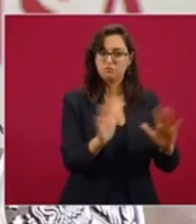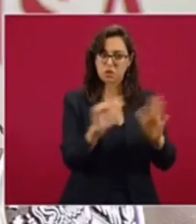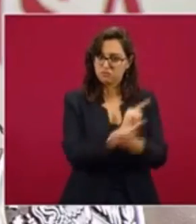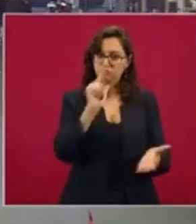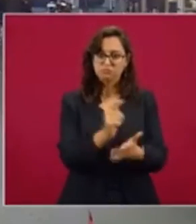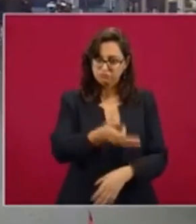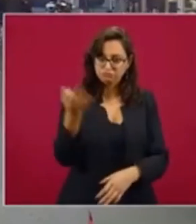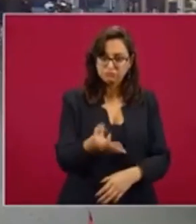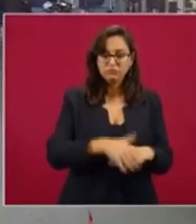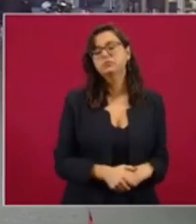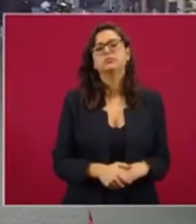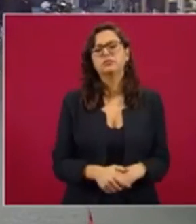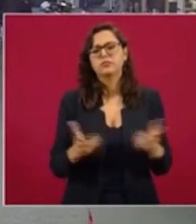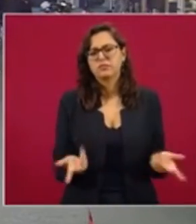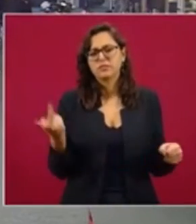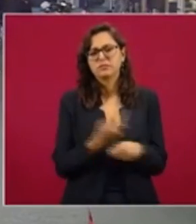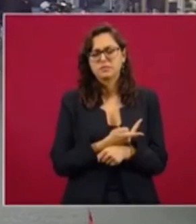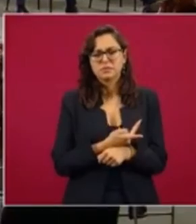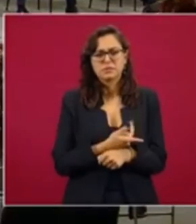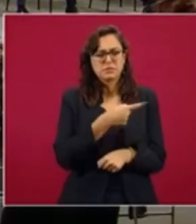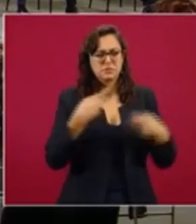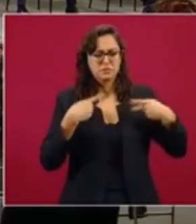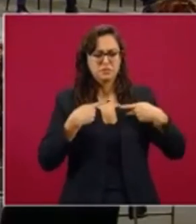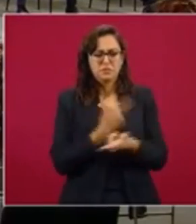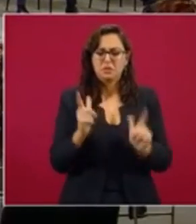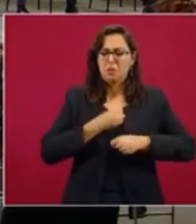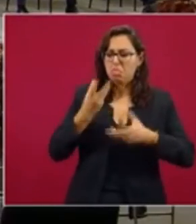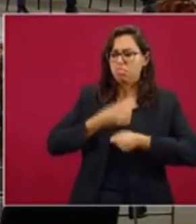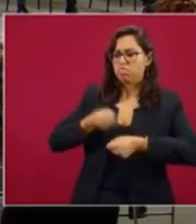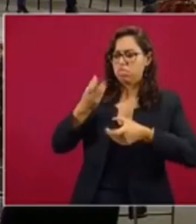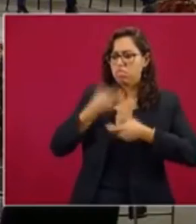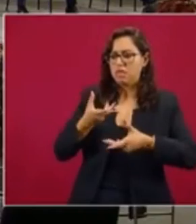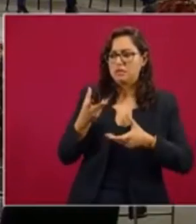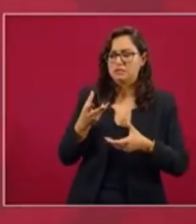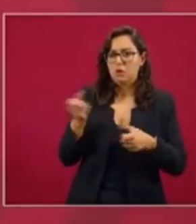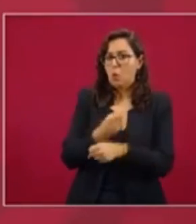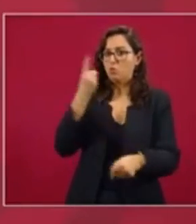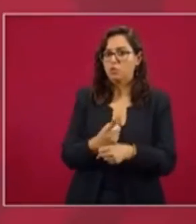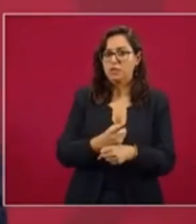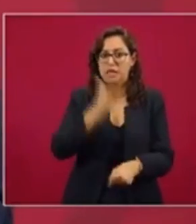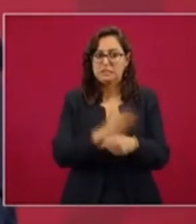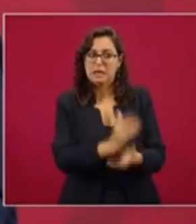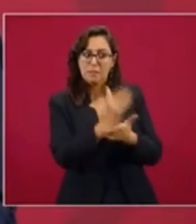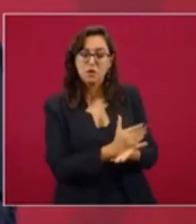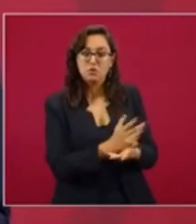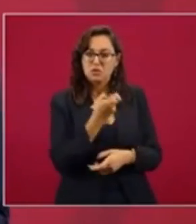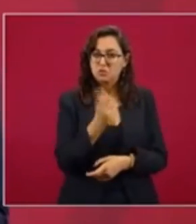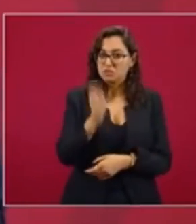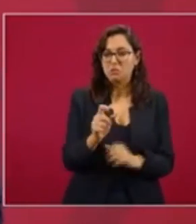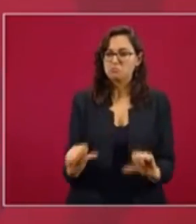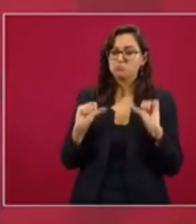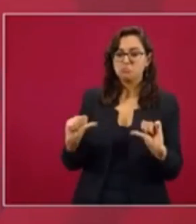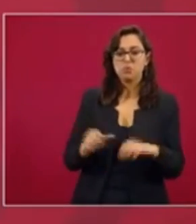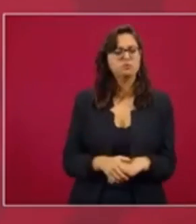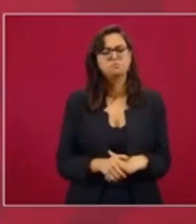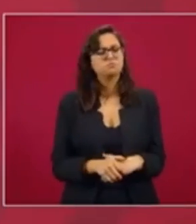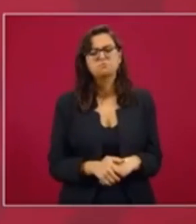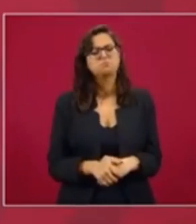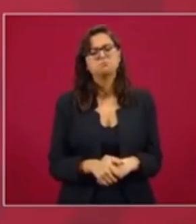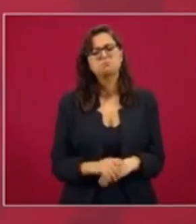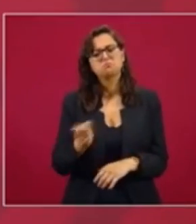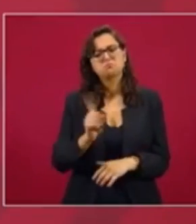¿Considera, entonces, que el criterio de oportunidad pudiera abrir la puerta para la impunidad de algunos? No. Yo pienso que es bueno el método, porque así se conoce más.